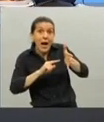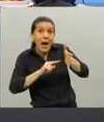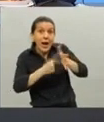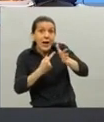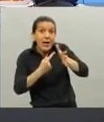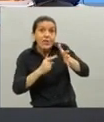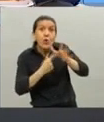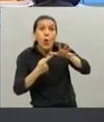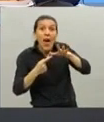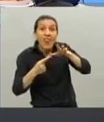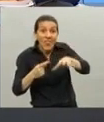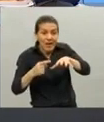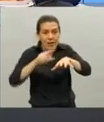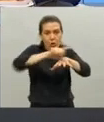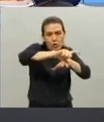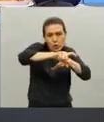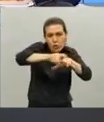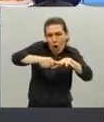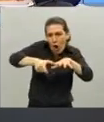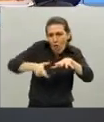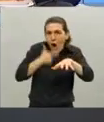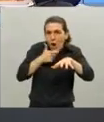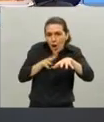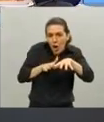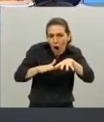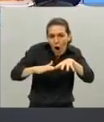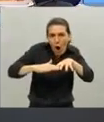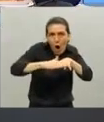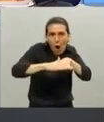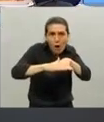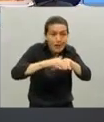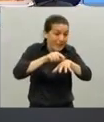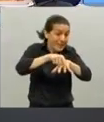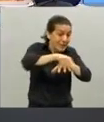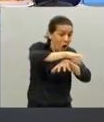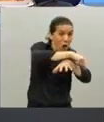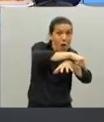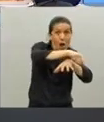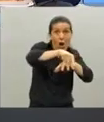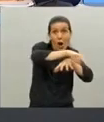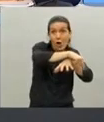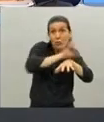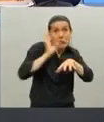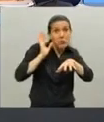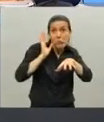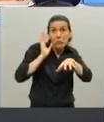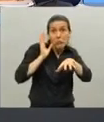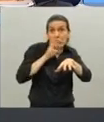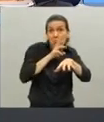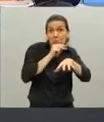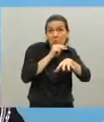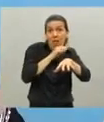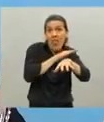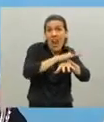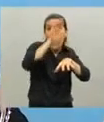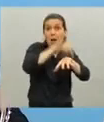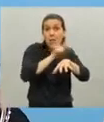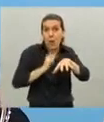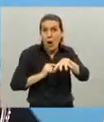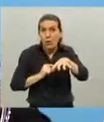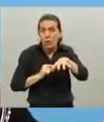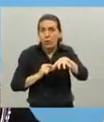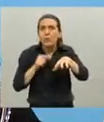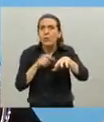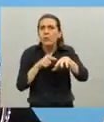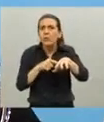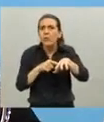que rodea a la ciudad, y el resto es una provincia prácticamente que no ha conocido el coronavirus. ¿Y eso qué